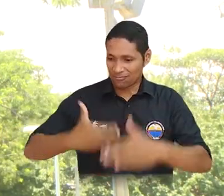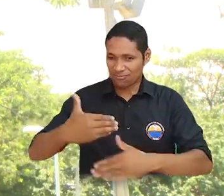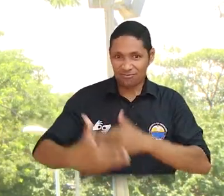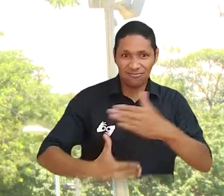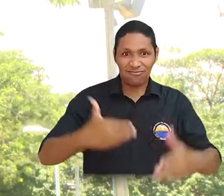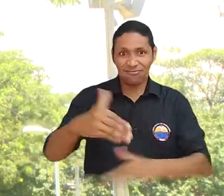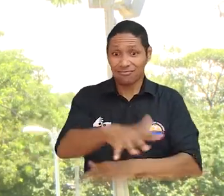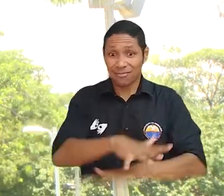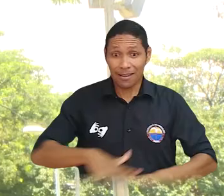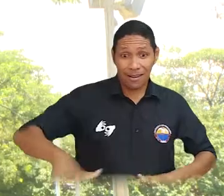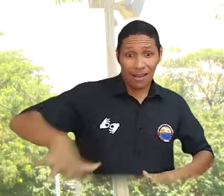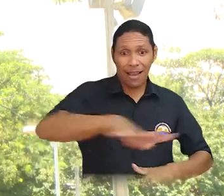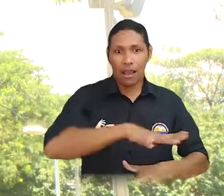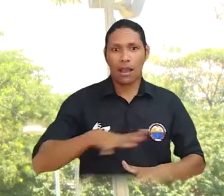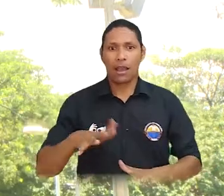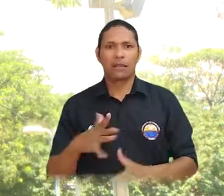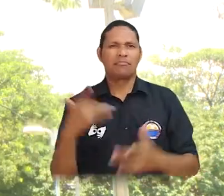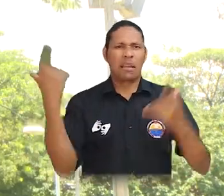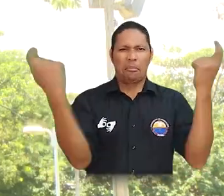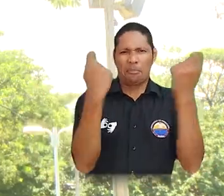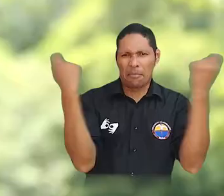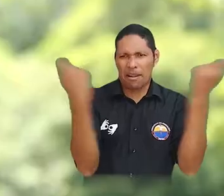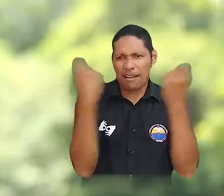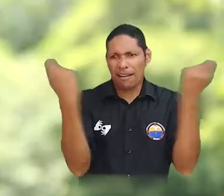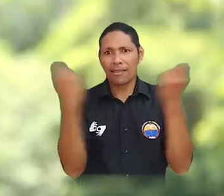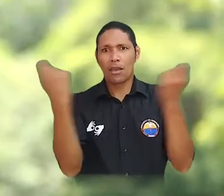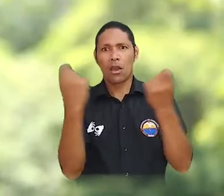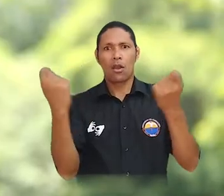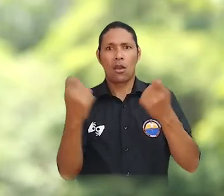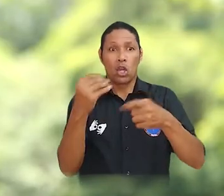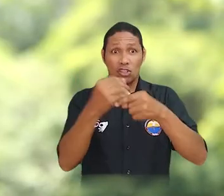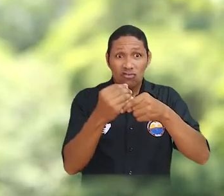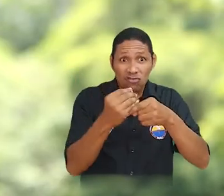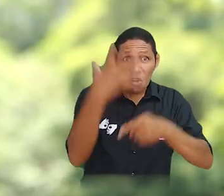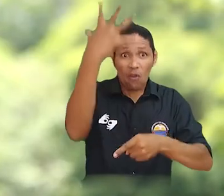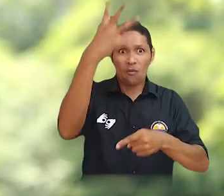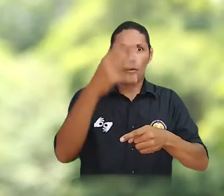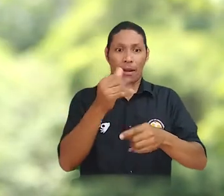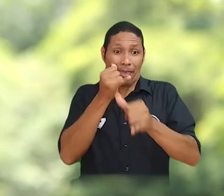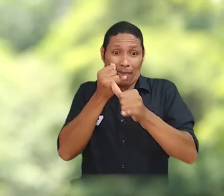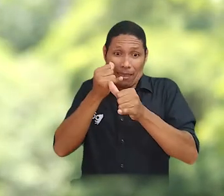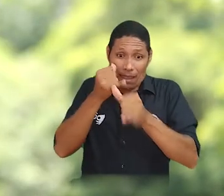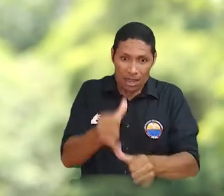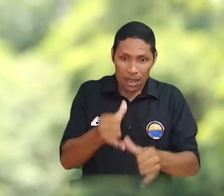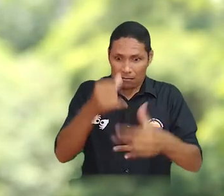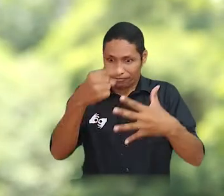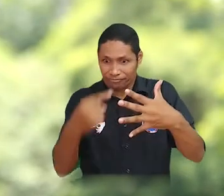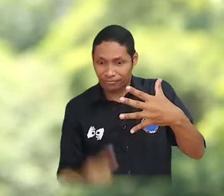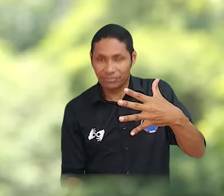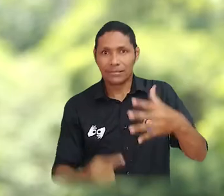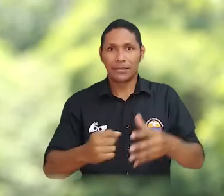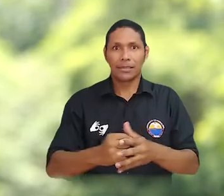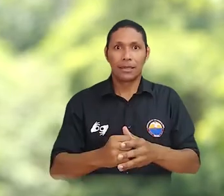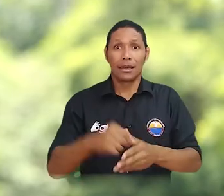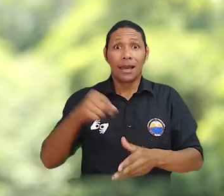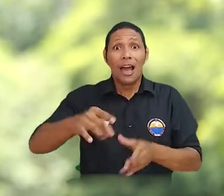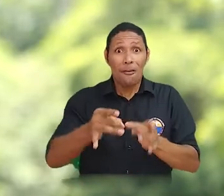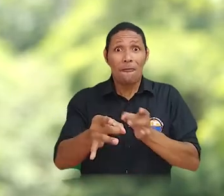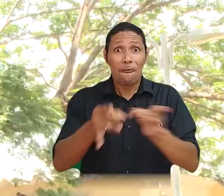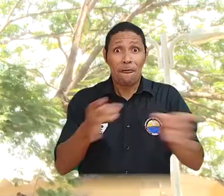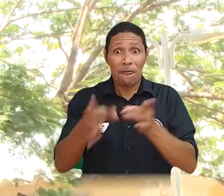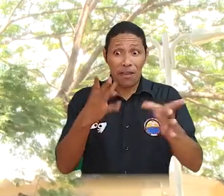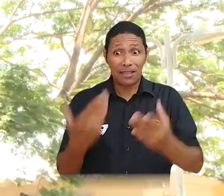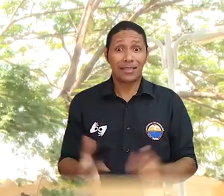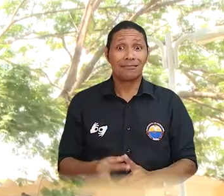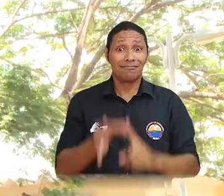gerencia, finanzas, gestión para el desarrollo territorial, gerencia de mercadeo, proyectos de ingeniería y desarrollo de software.